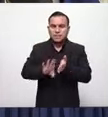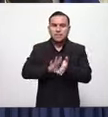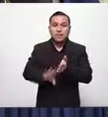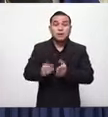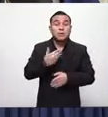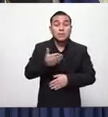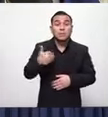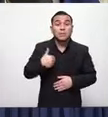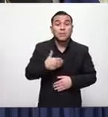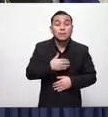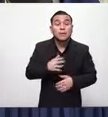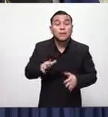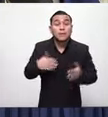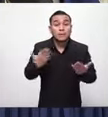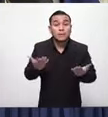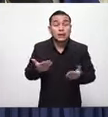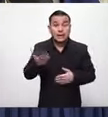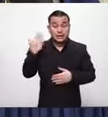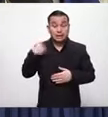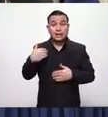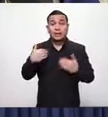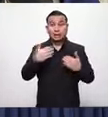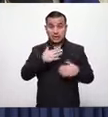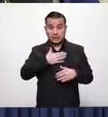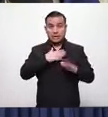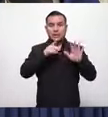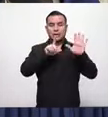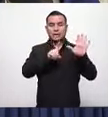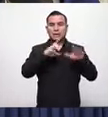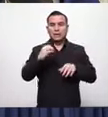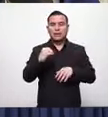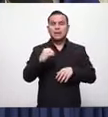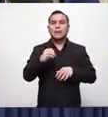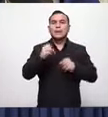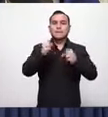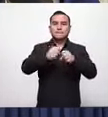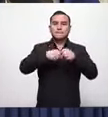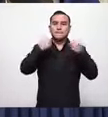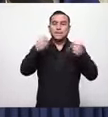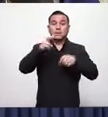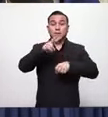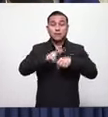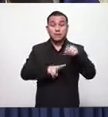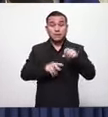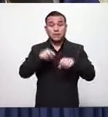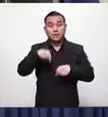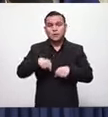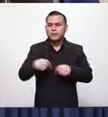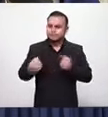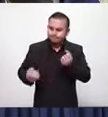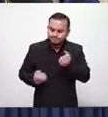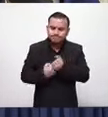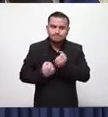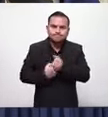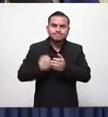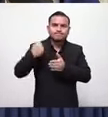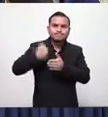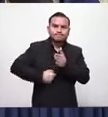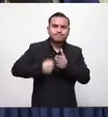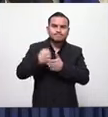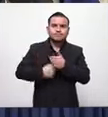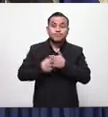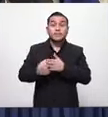el ministerio porque únicamente contaba con 60 millones de dólares y ahí vamos a estar en el en el en